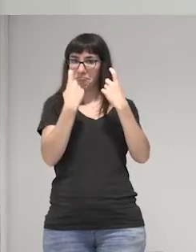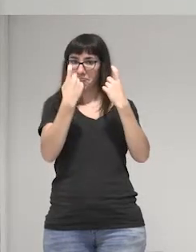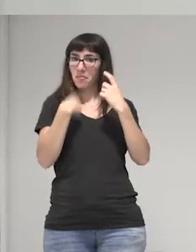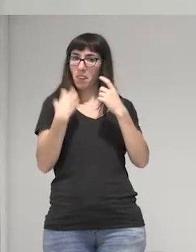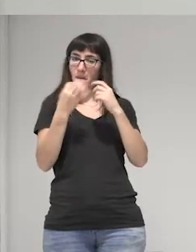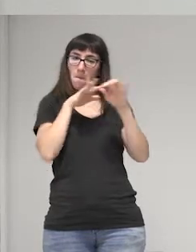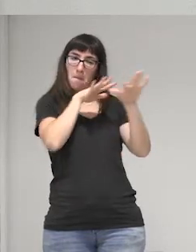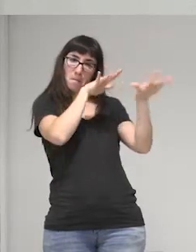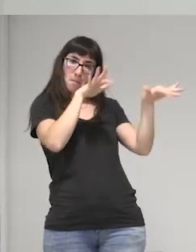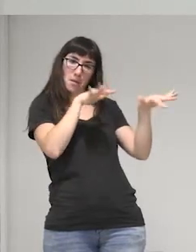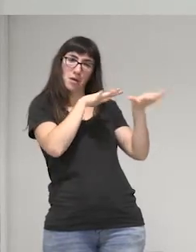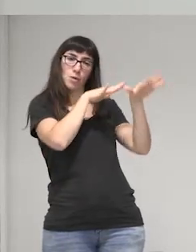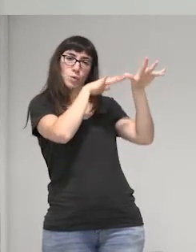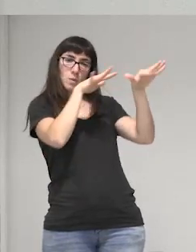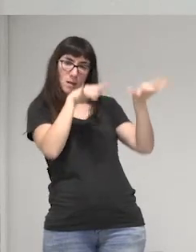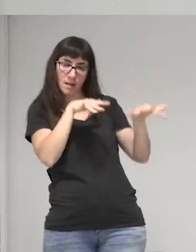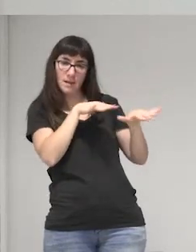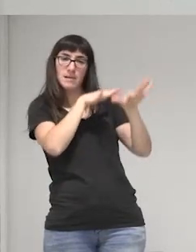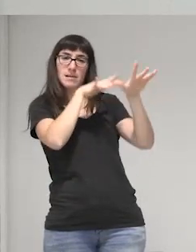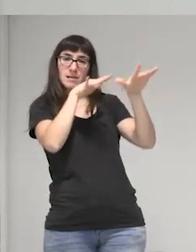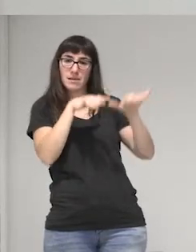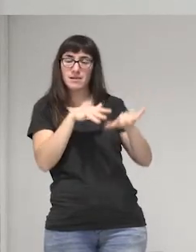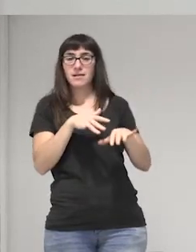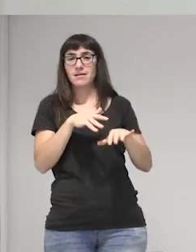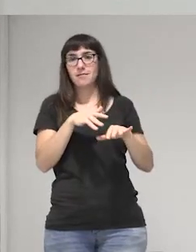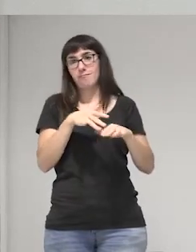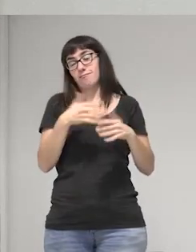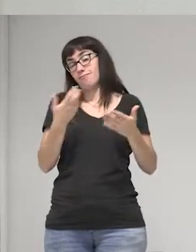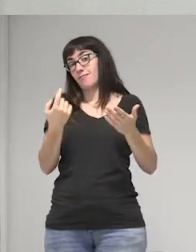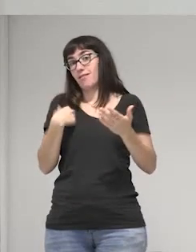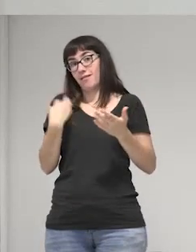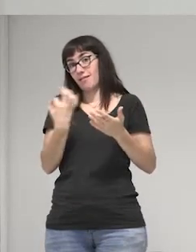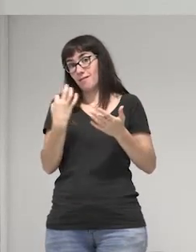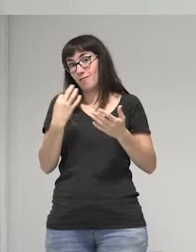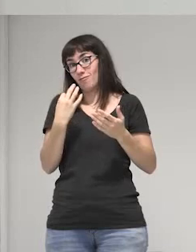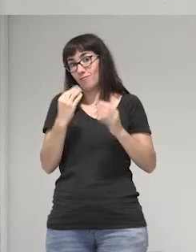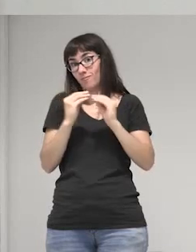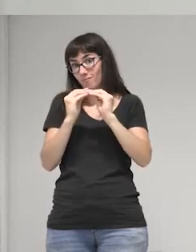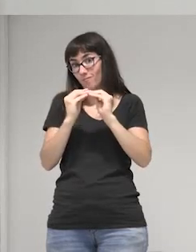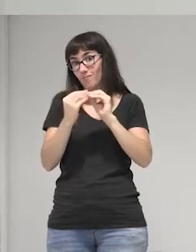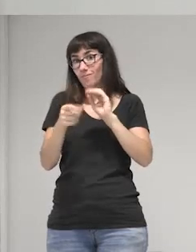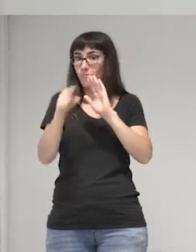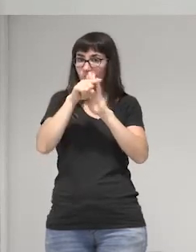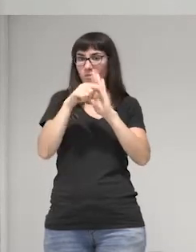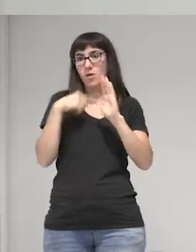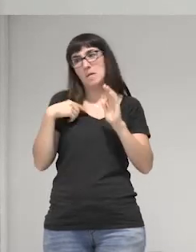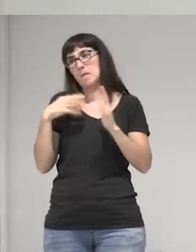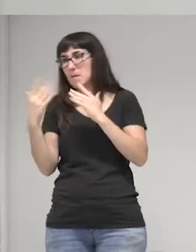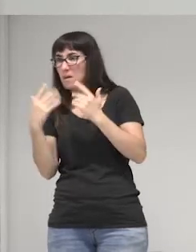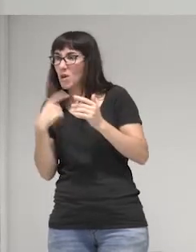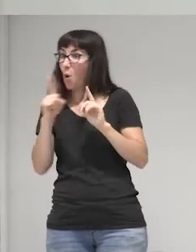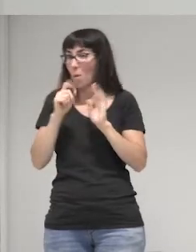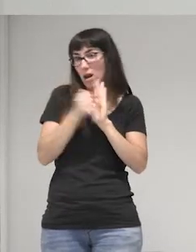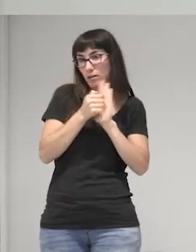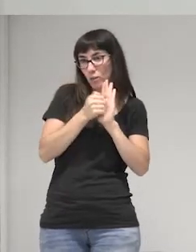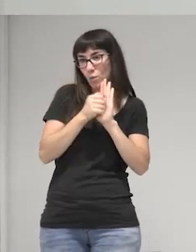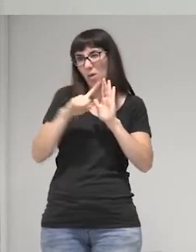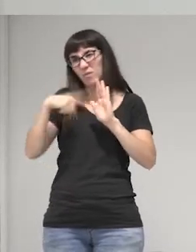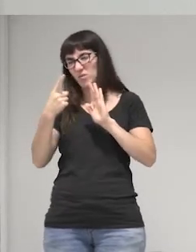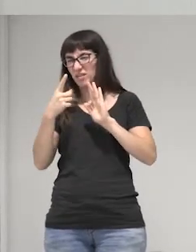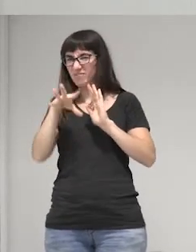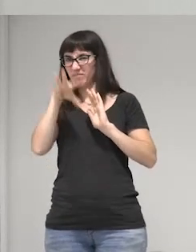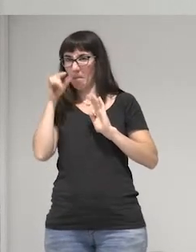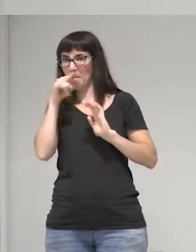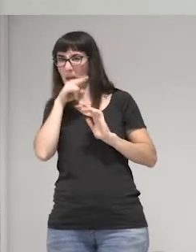o sea y peor en una ley decíamos bueno es que este artículo después lo van a después lo van a interpretar de esta manera no hay que